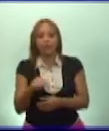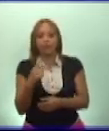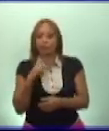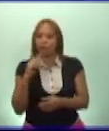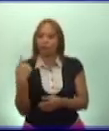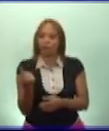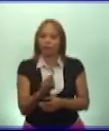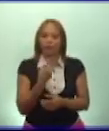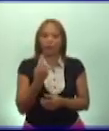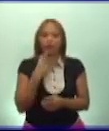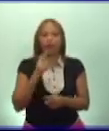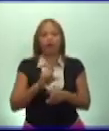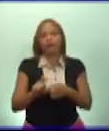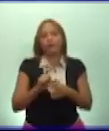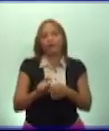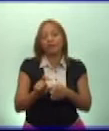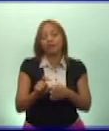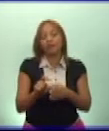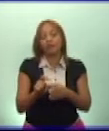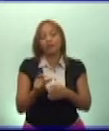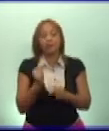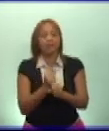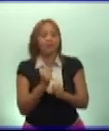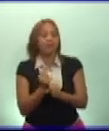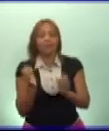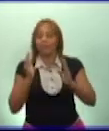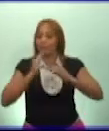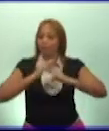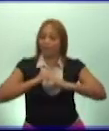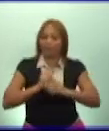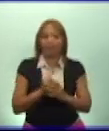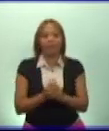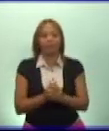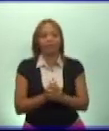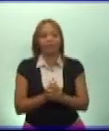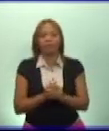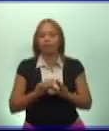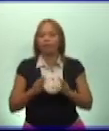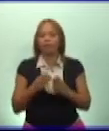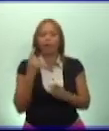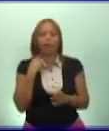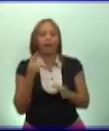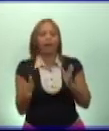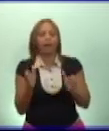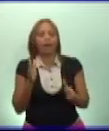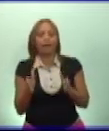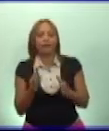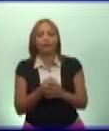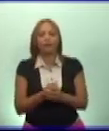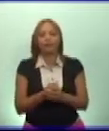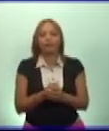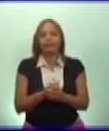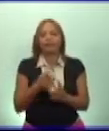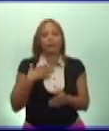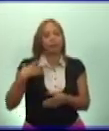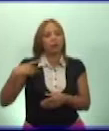Los campesinos estaban sin trabajo la mayor parte del año, eran víctimas del desalojo.